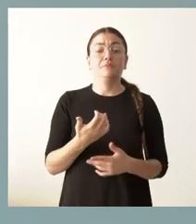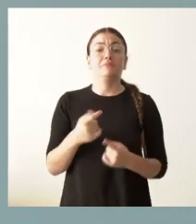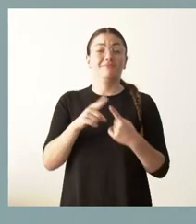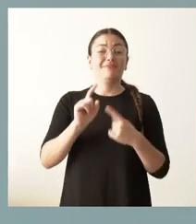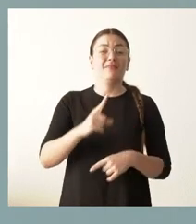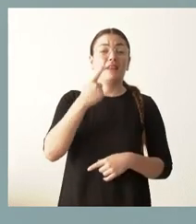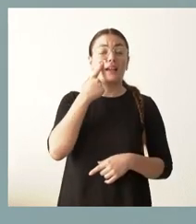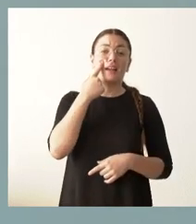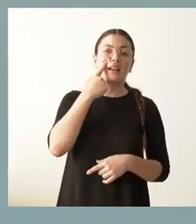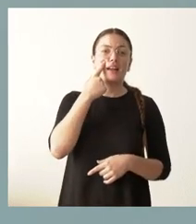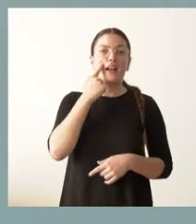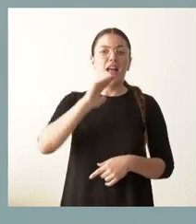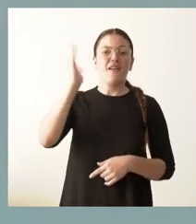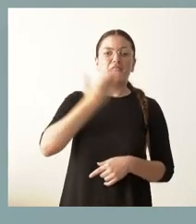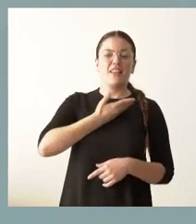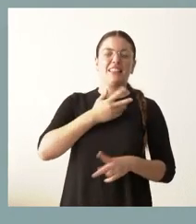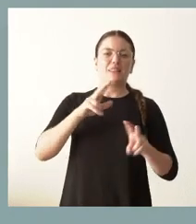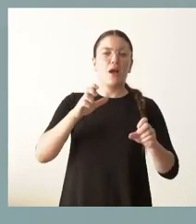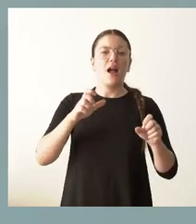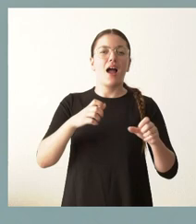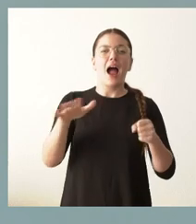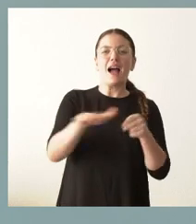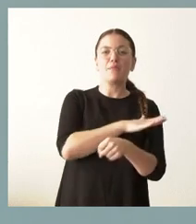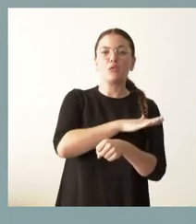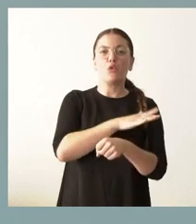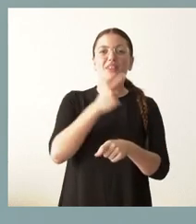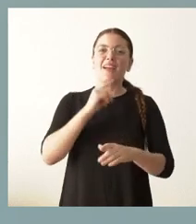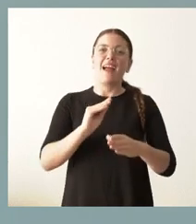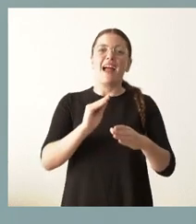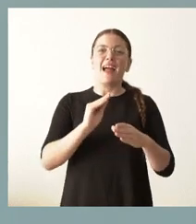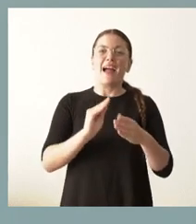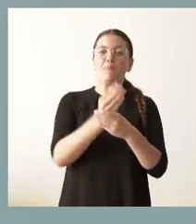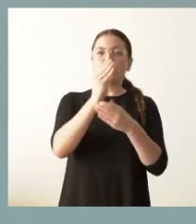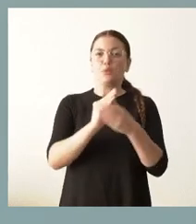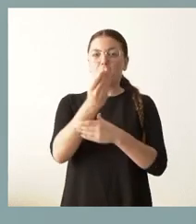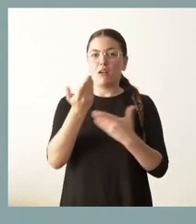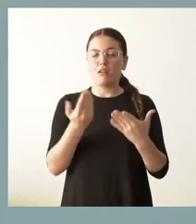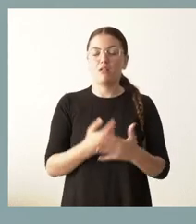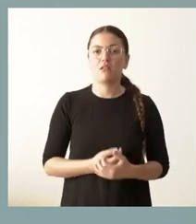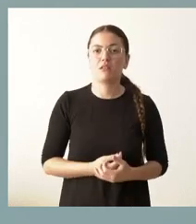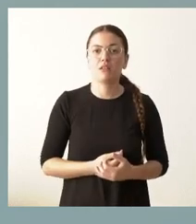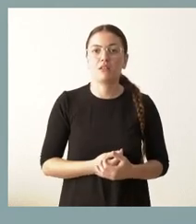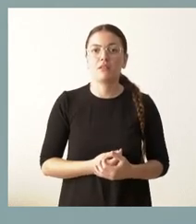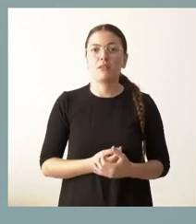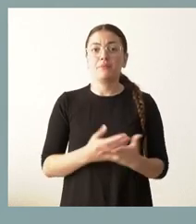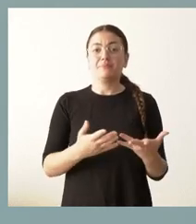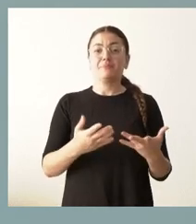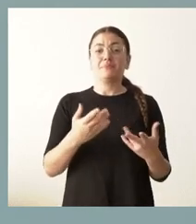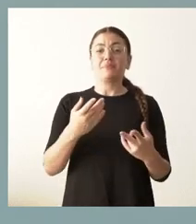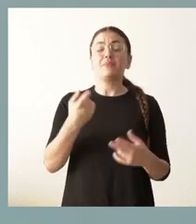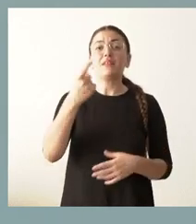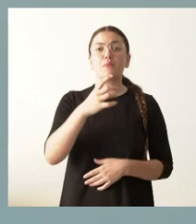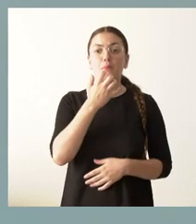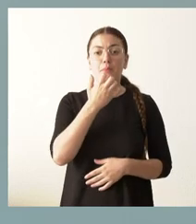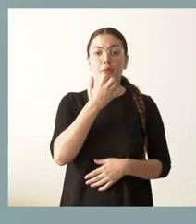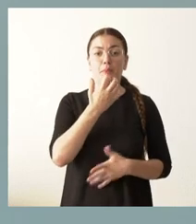al ámbito de la cogeneración, que Castilla y León tiene un peso importante, el que no se tiene en cuenta determinadas actividades que generan